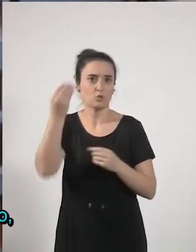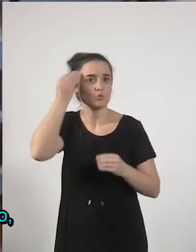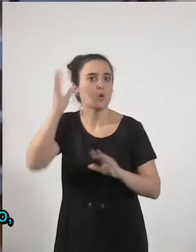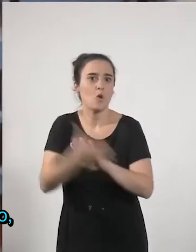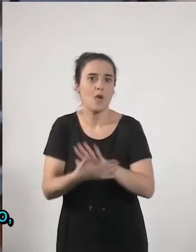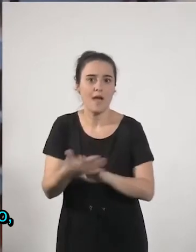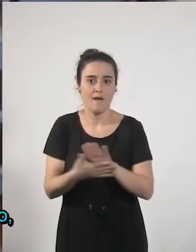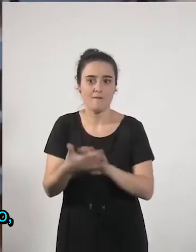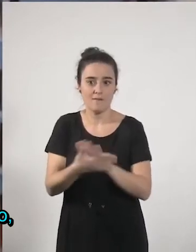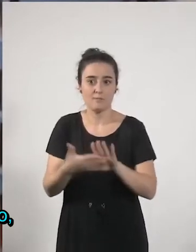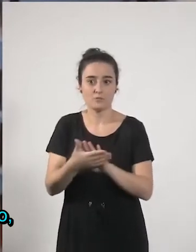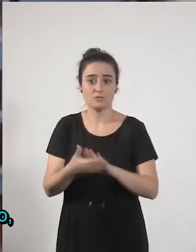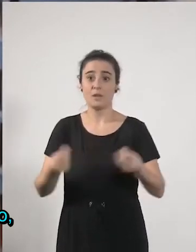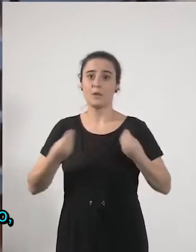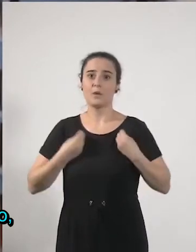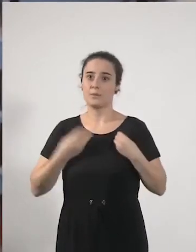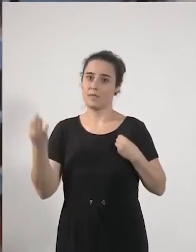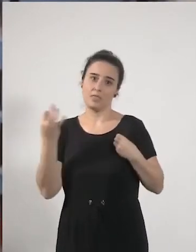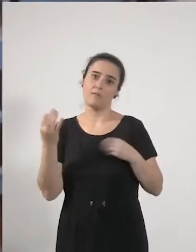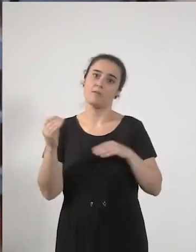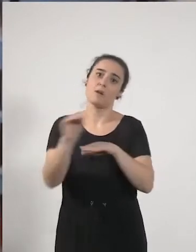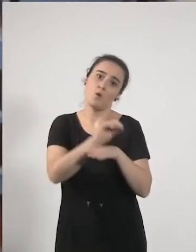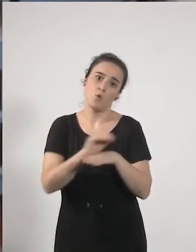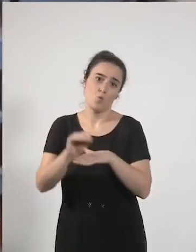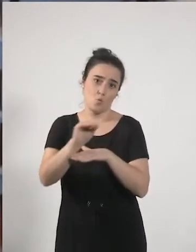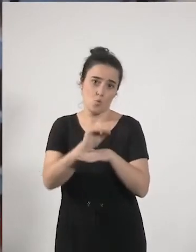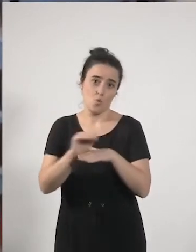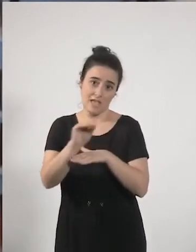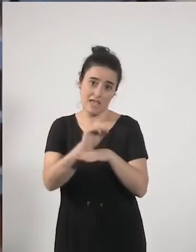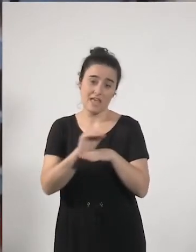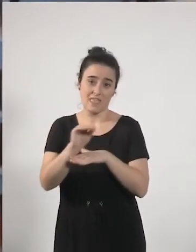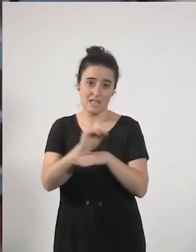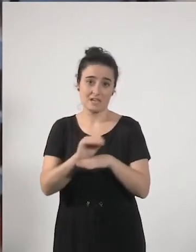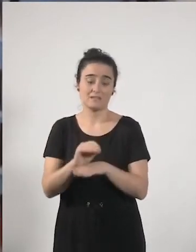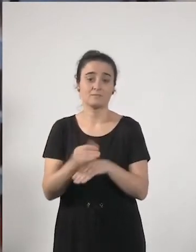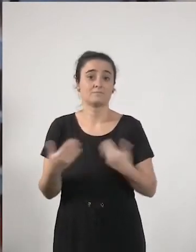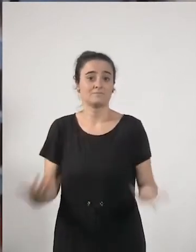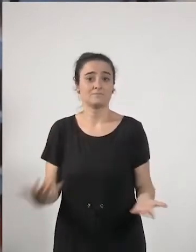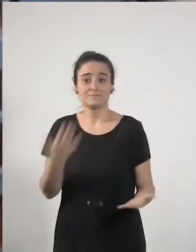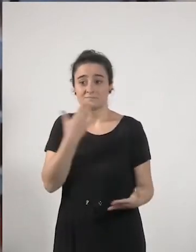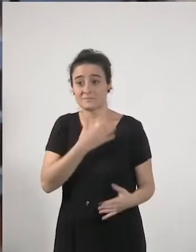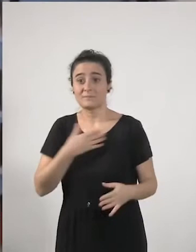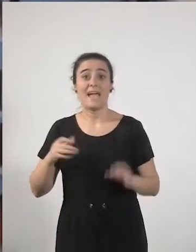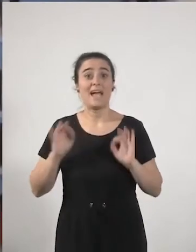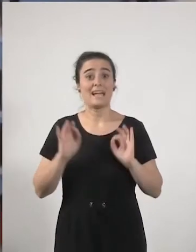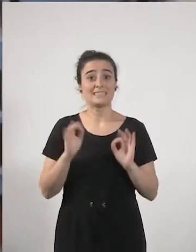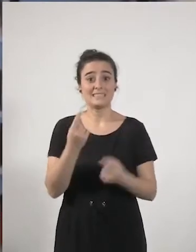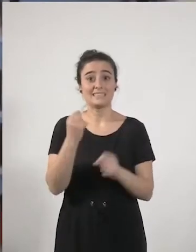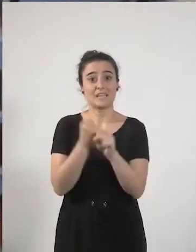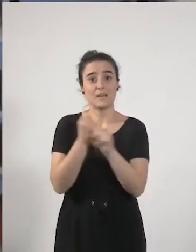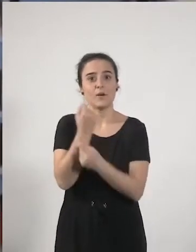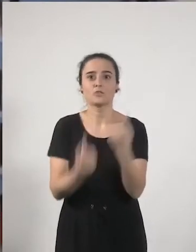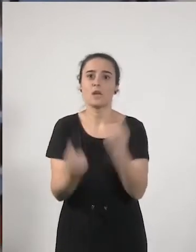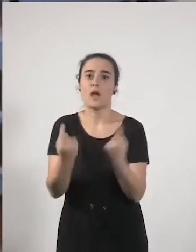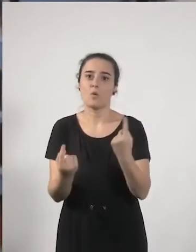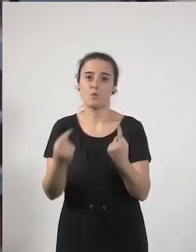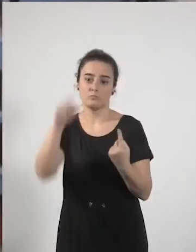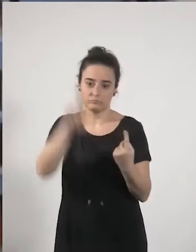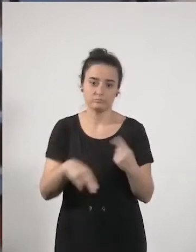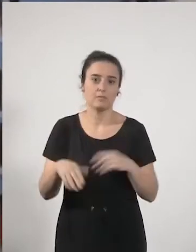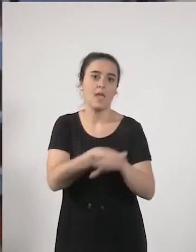vida hay que cuidarla y que para eso pues algunos trabajos pues son esenciales,